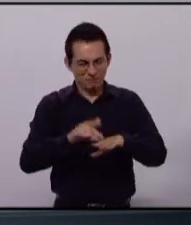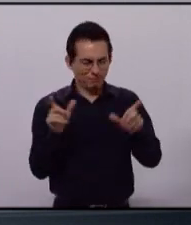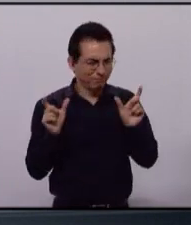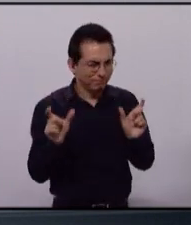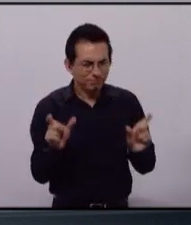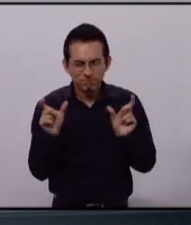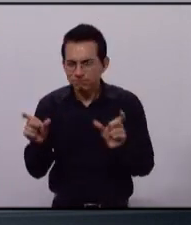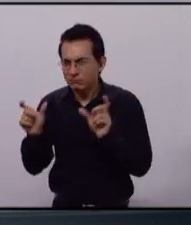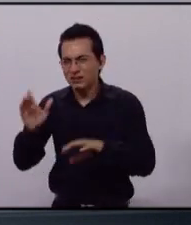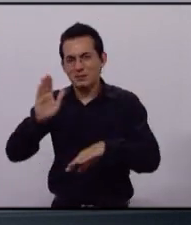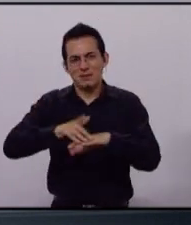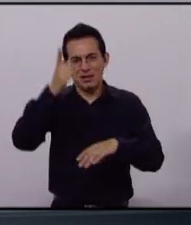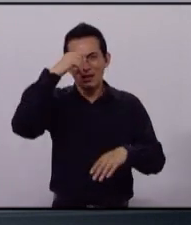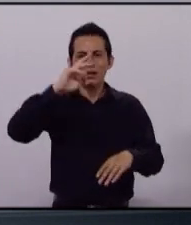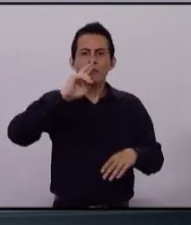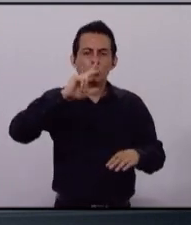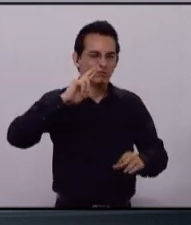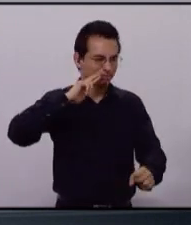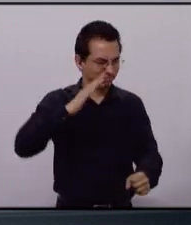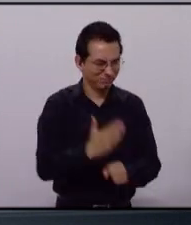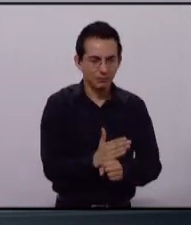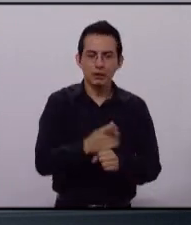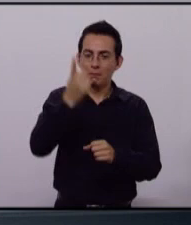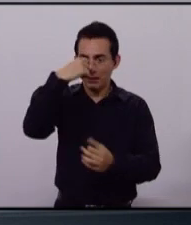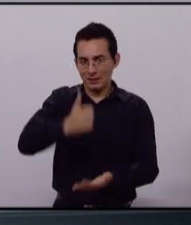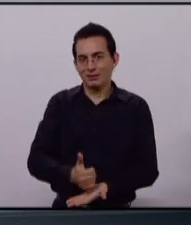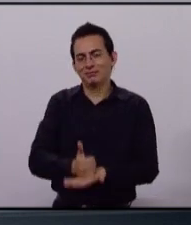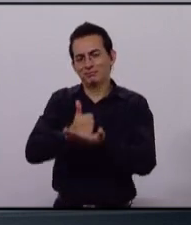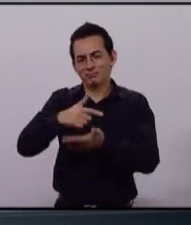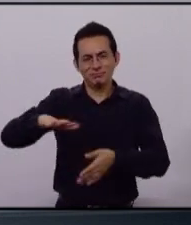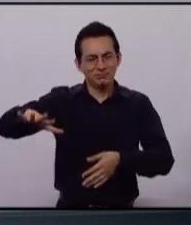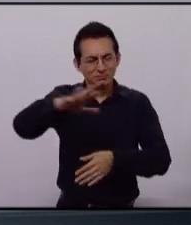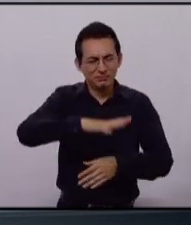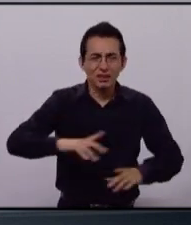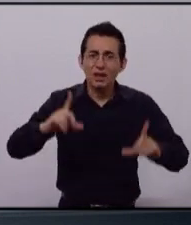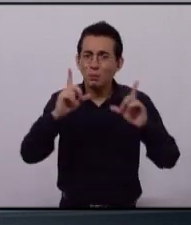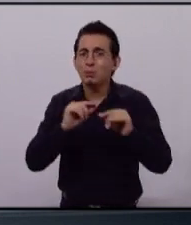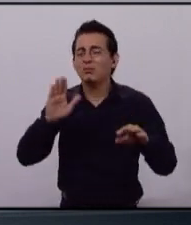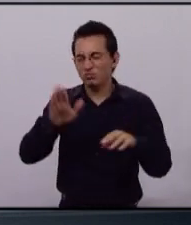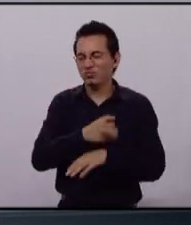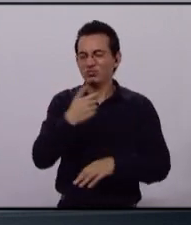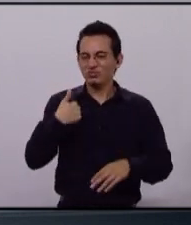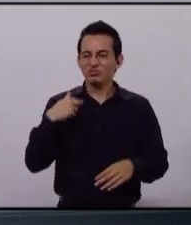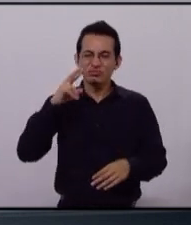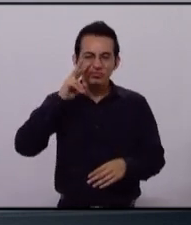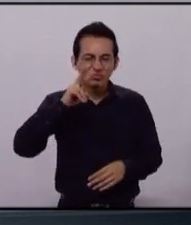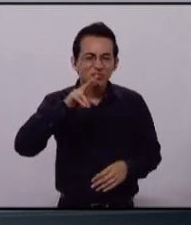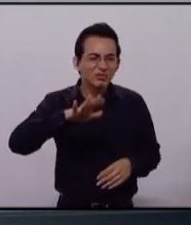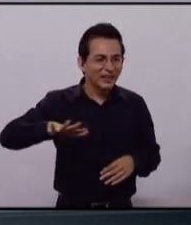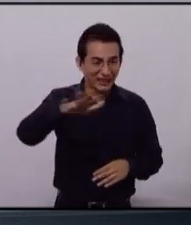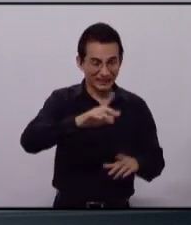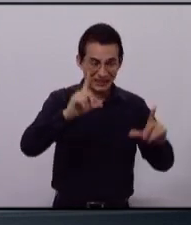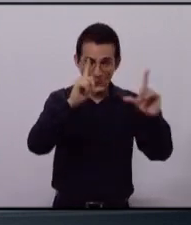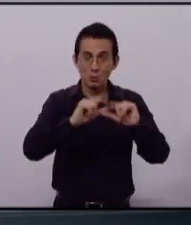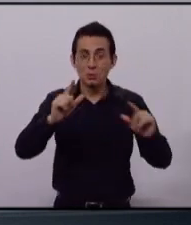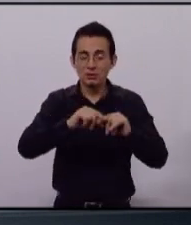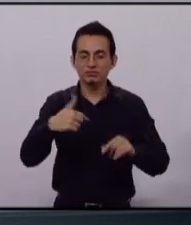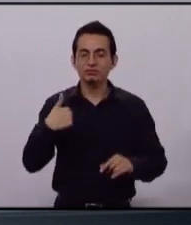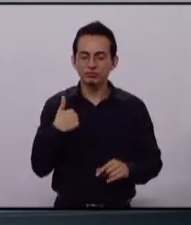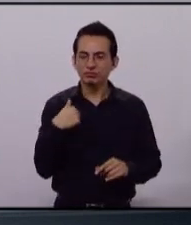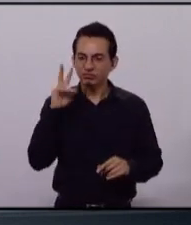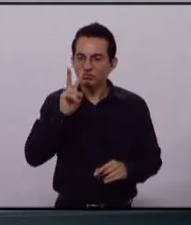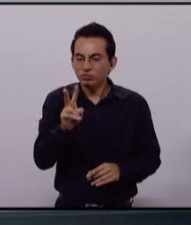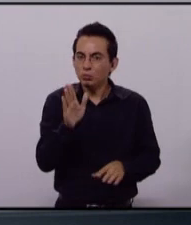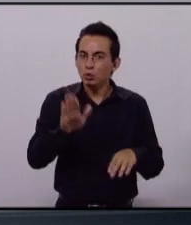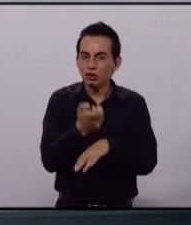responsable y comprometida con los zapopanos. Sé que te preocupa lo que pasa en Zapopan y a mí también